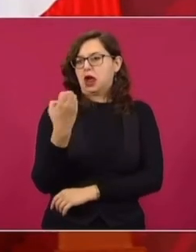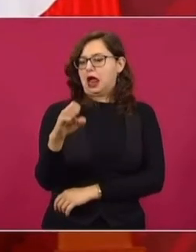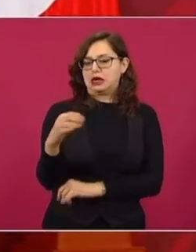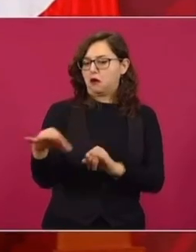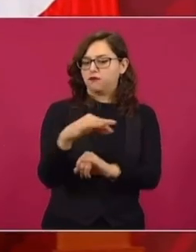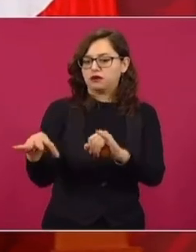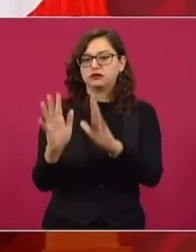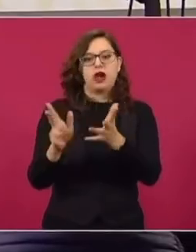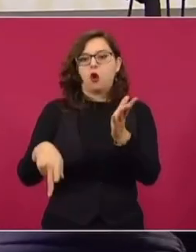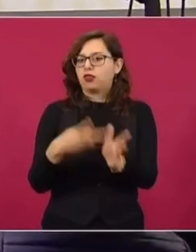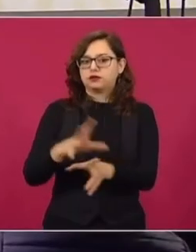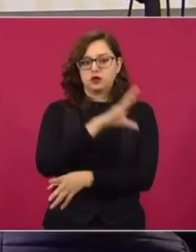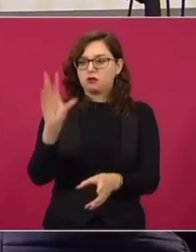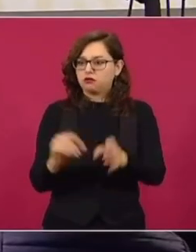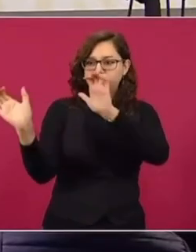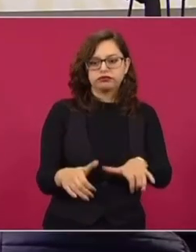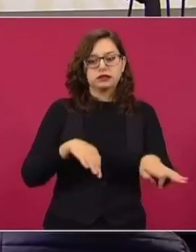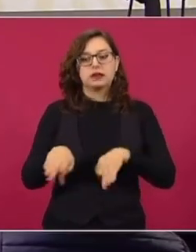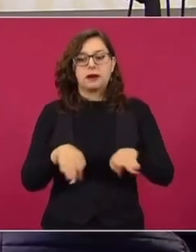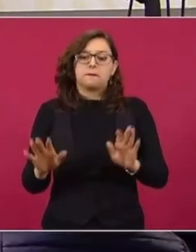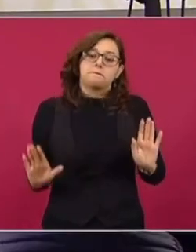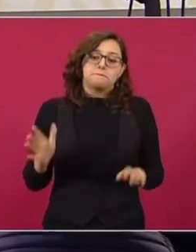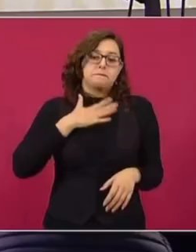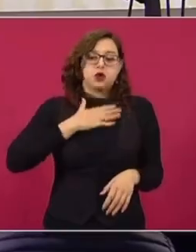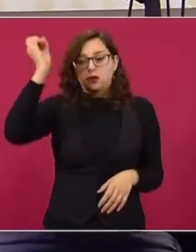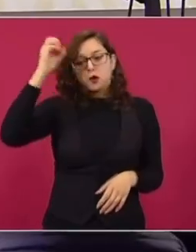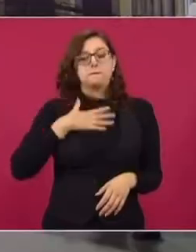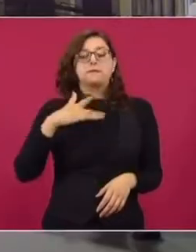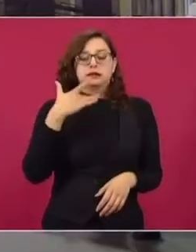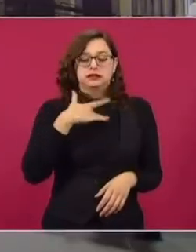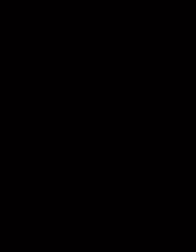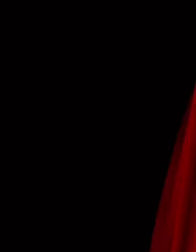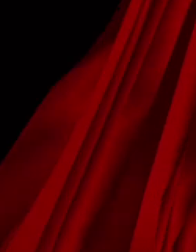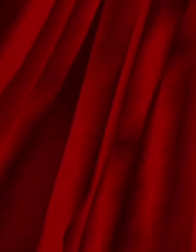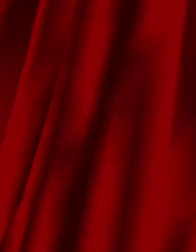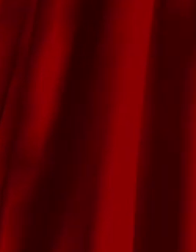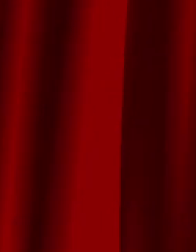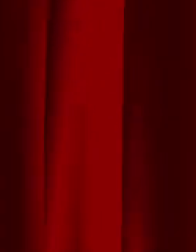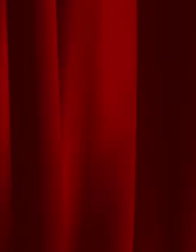no vamos a tener pérdidas de empleos. Ese es mi pronóstico. Gracias.